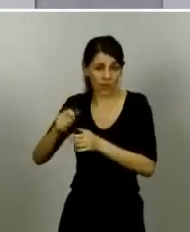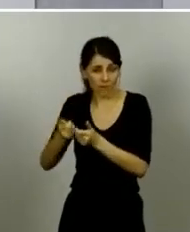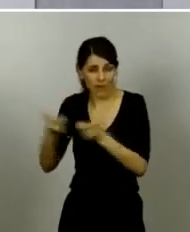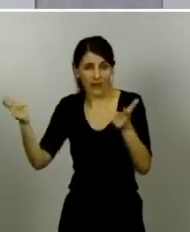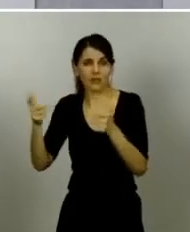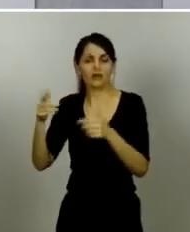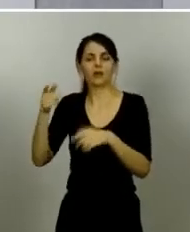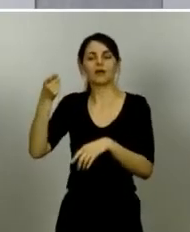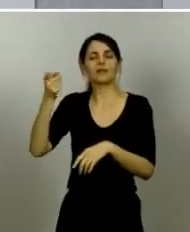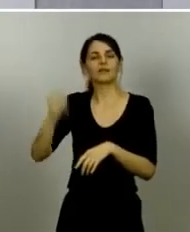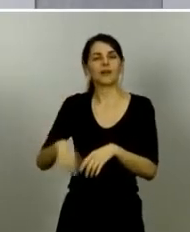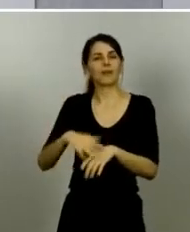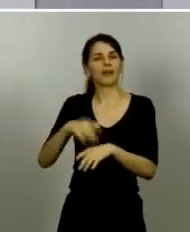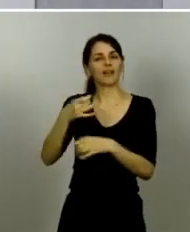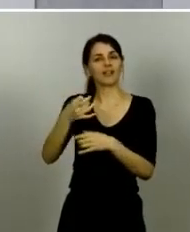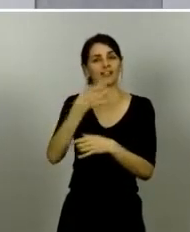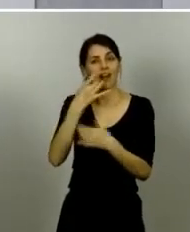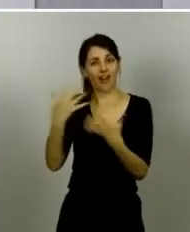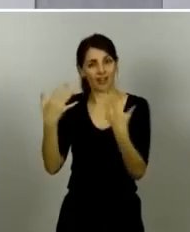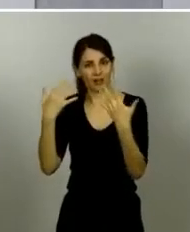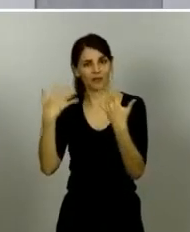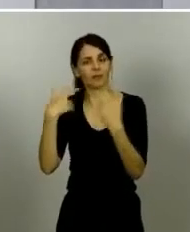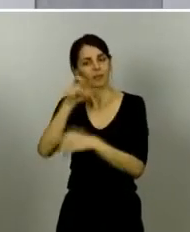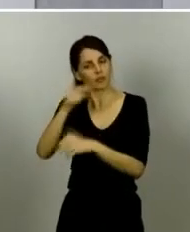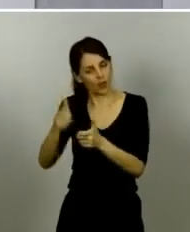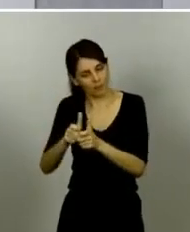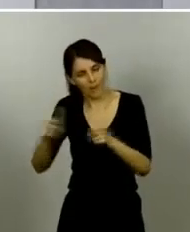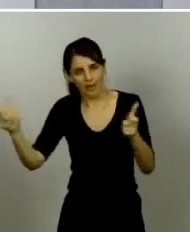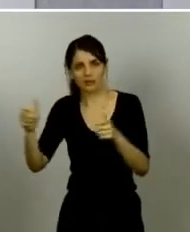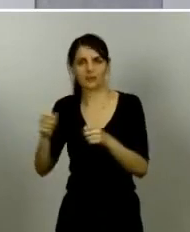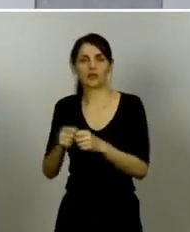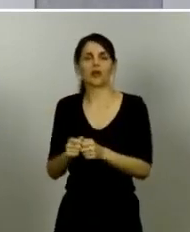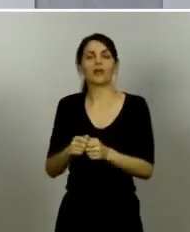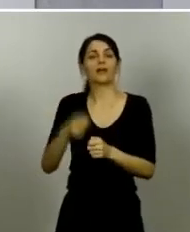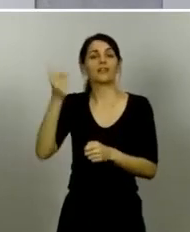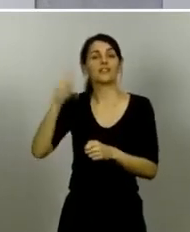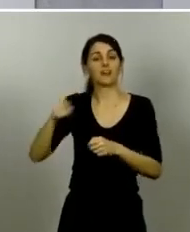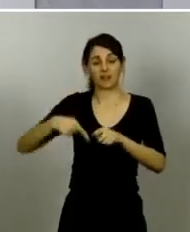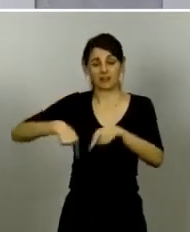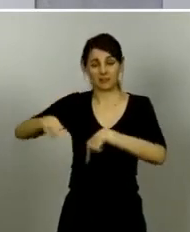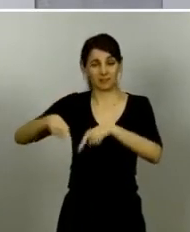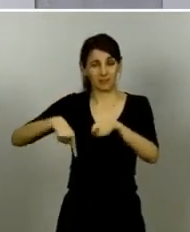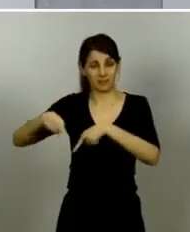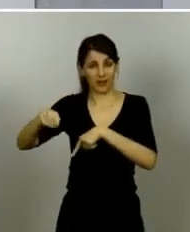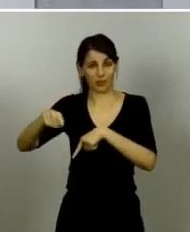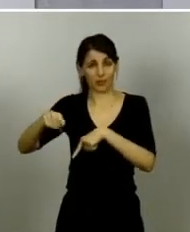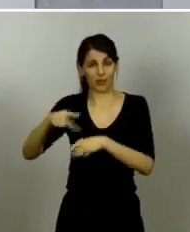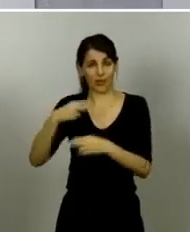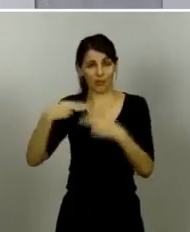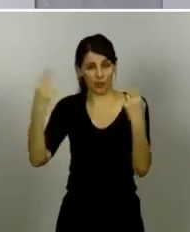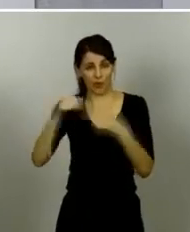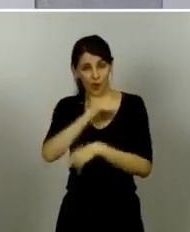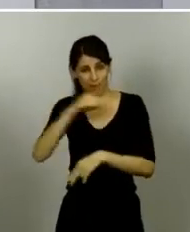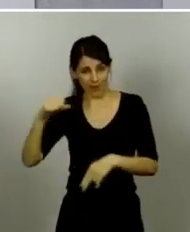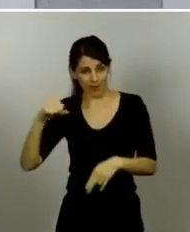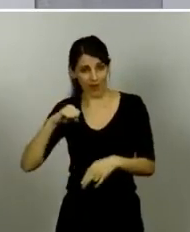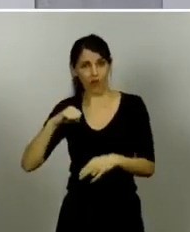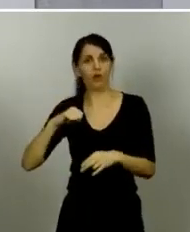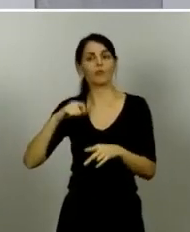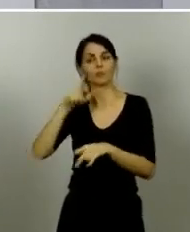aumentan también las posibilidades de viajar en transporte público y privado en hay toda una serie de medidas de flexibilización realmente